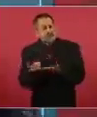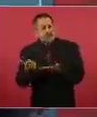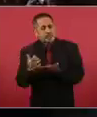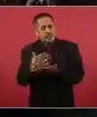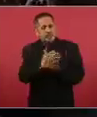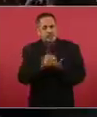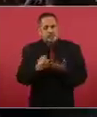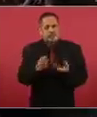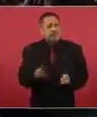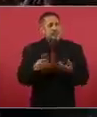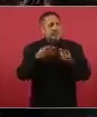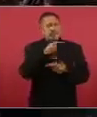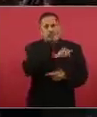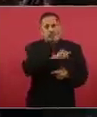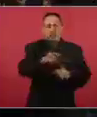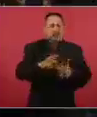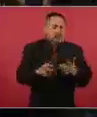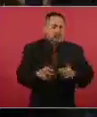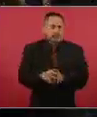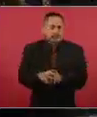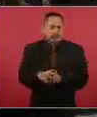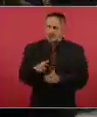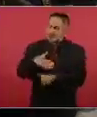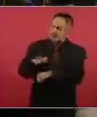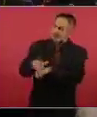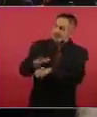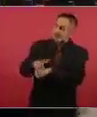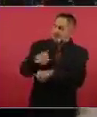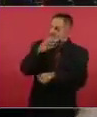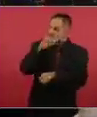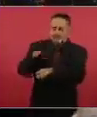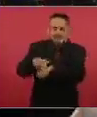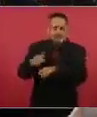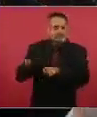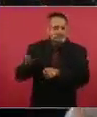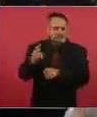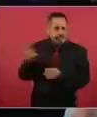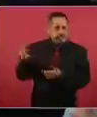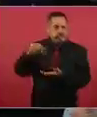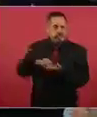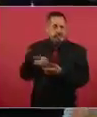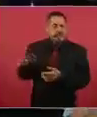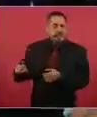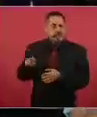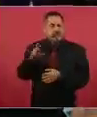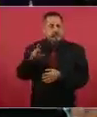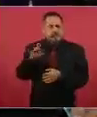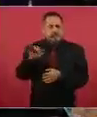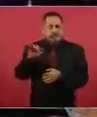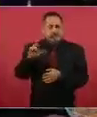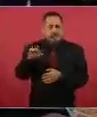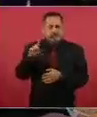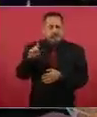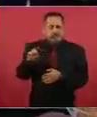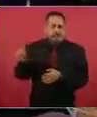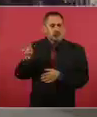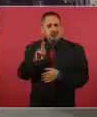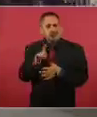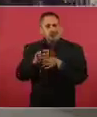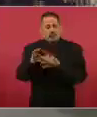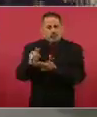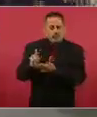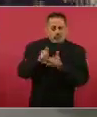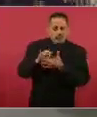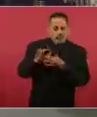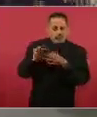Vamos a invitar a Ricardo Seixi para que nos ayude.